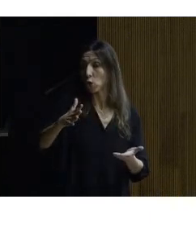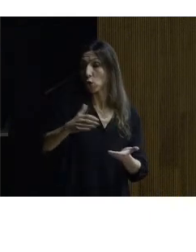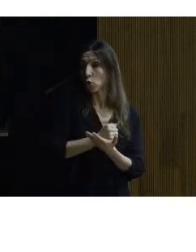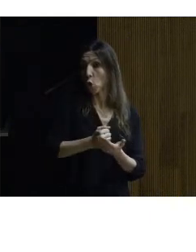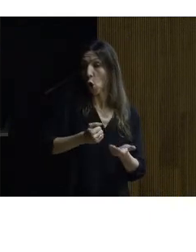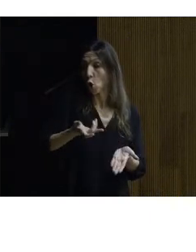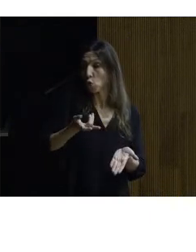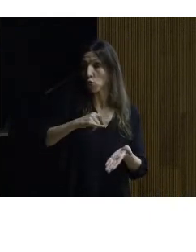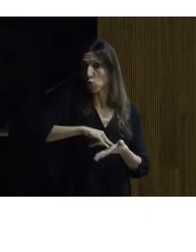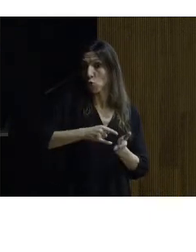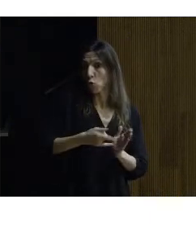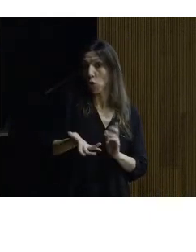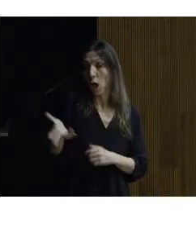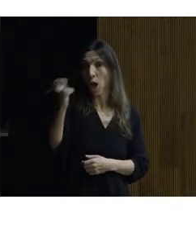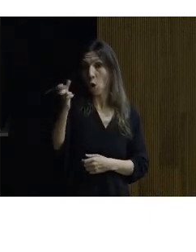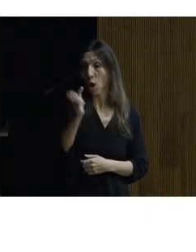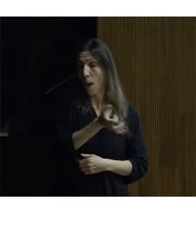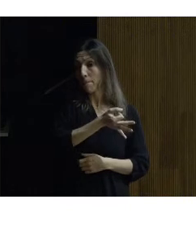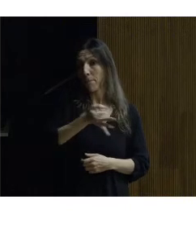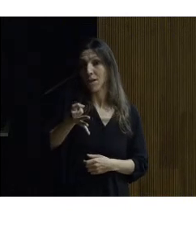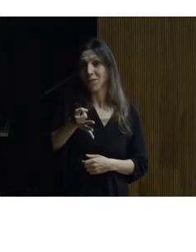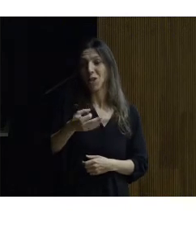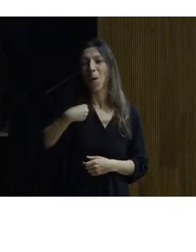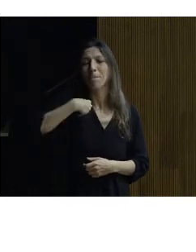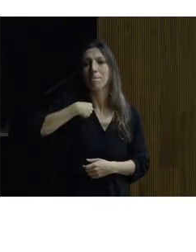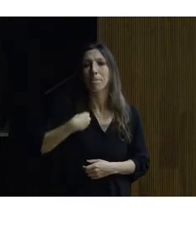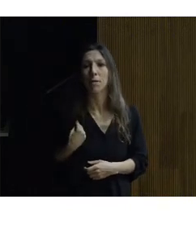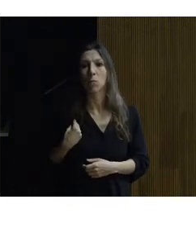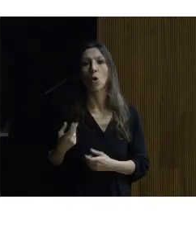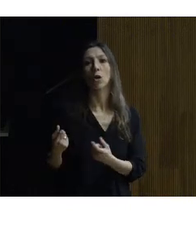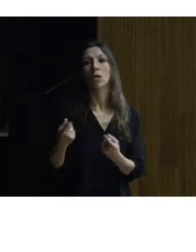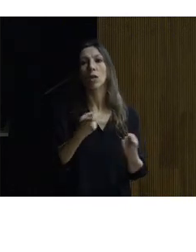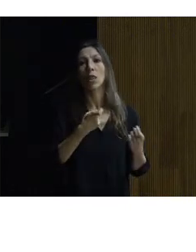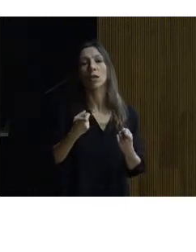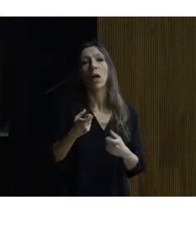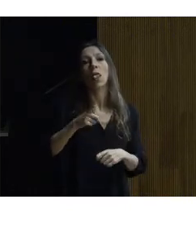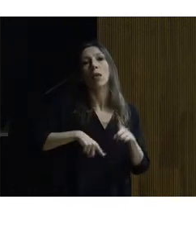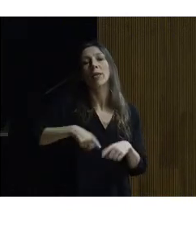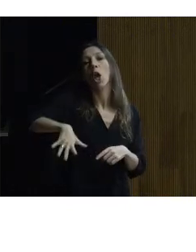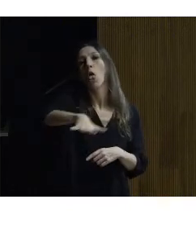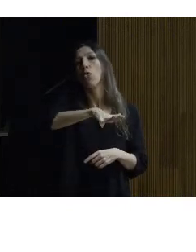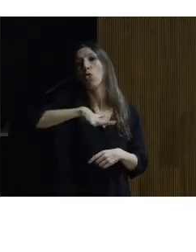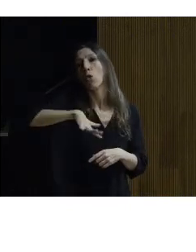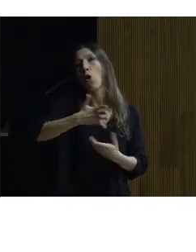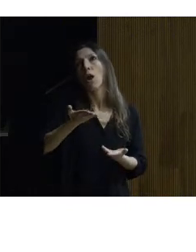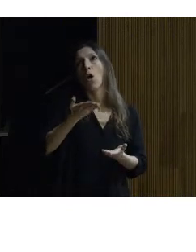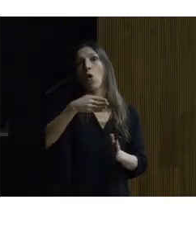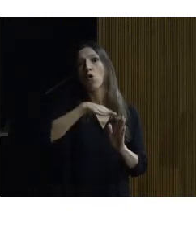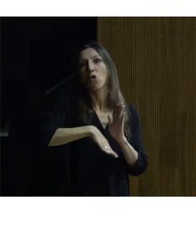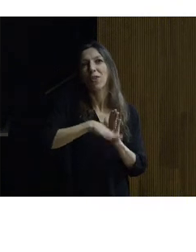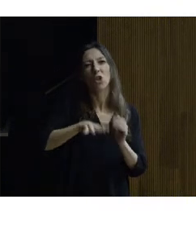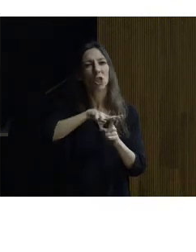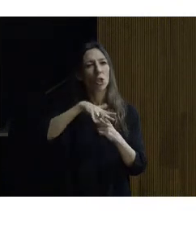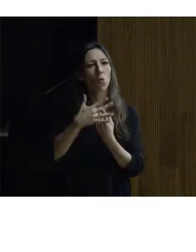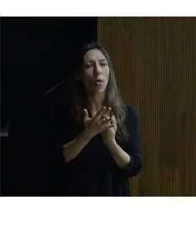escuchar perfectamente pues aún así necesita en determinados recintos en determinadas condiciones un apoyo